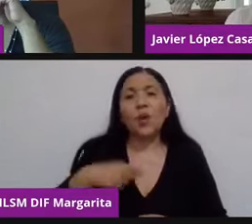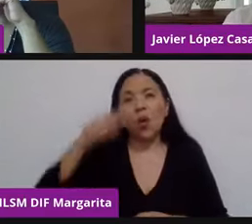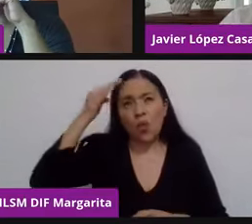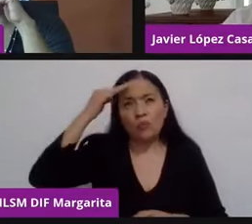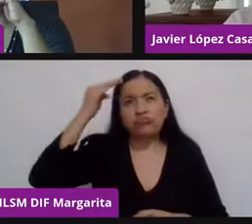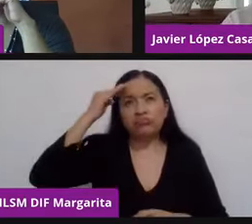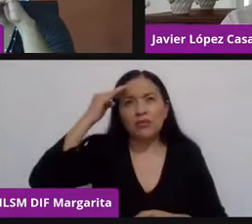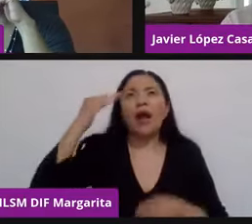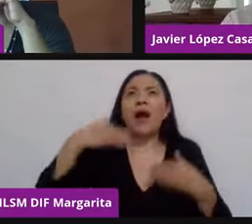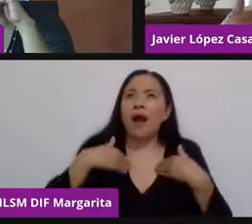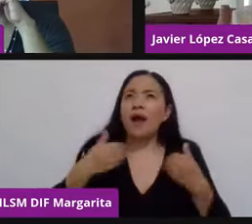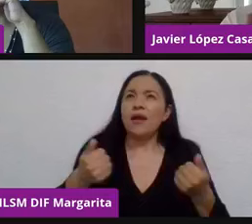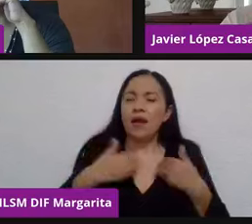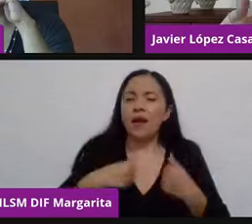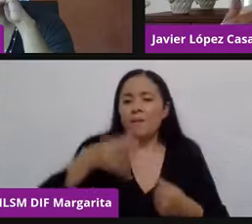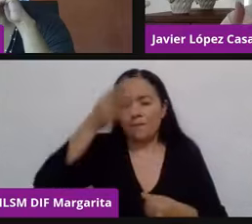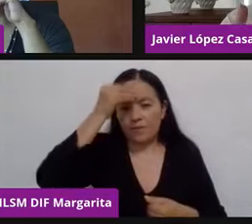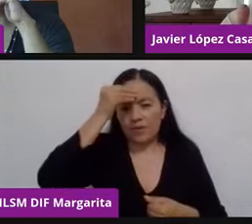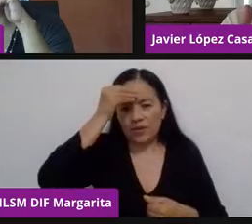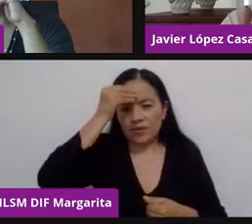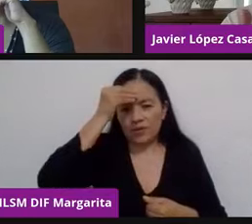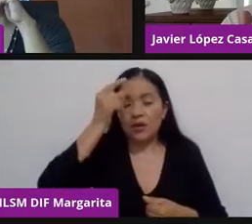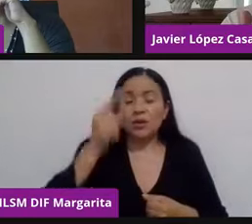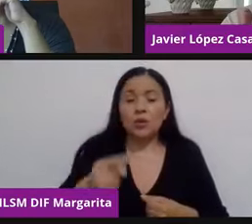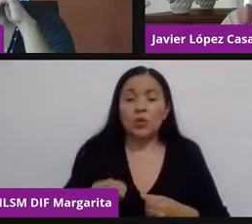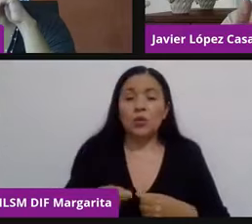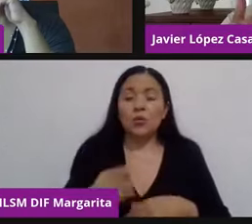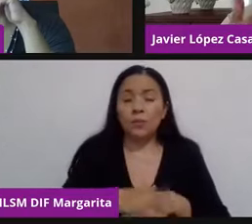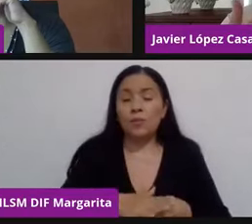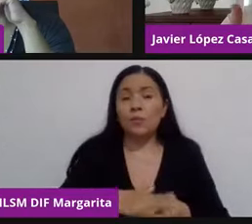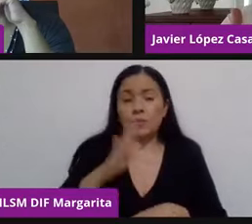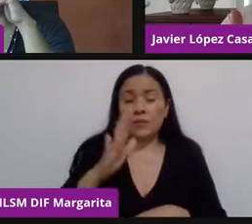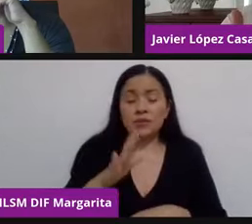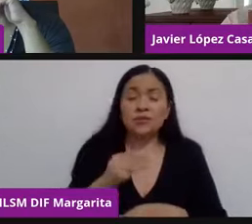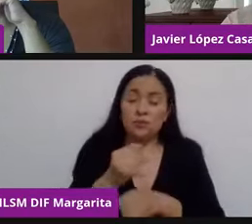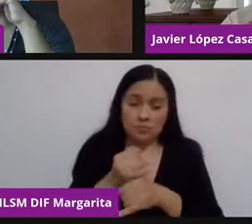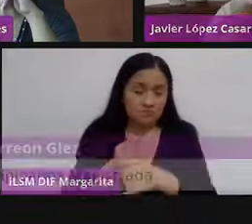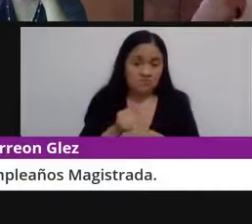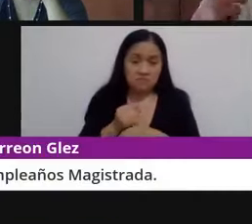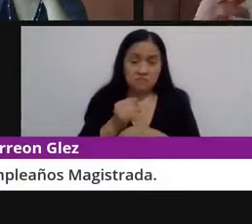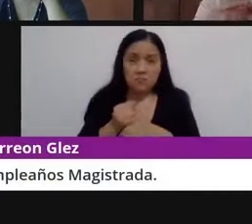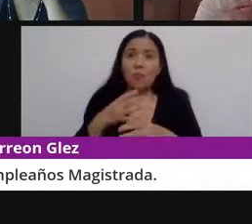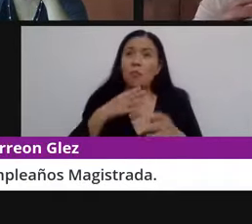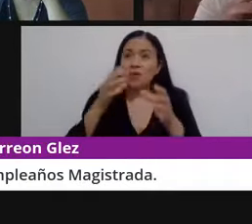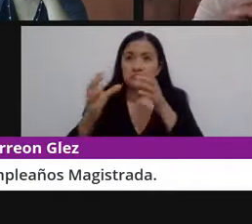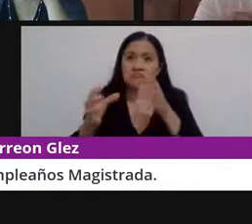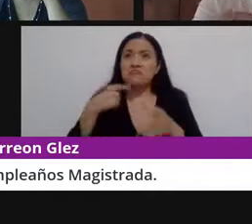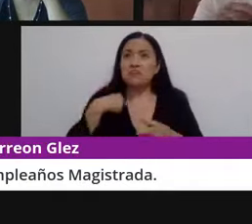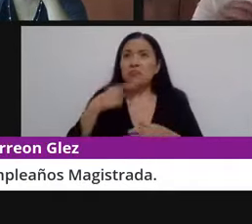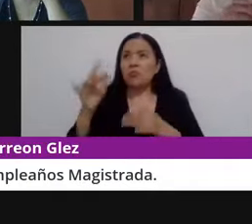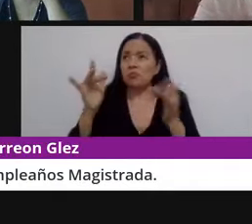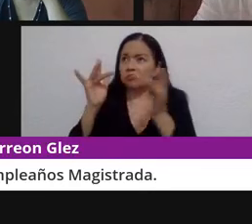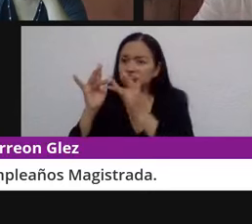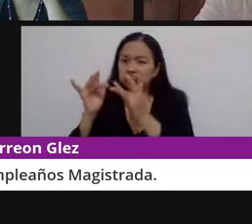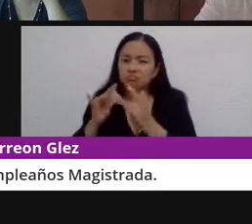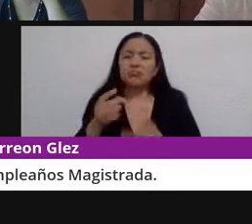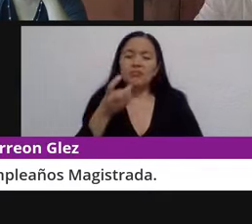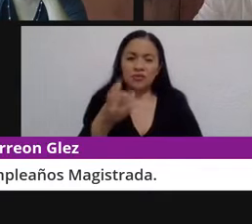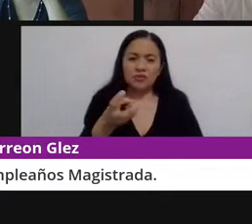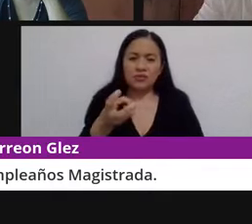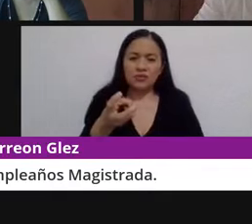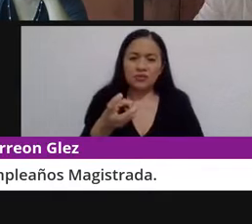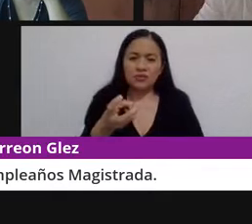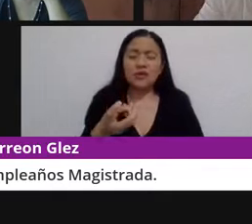mis conclusiones. Entonces, en la medida en la que uno va teniendo esta disciplina, va teniendo esta comunicación, esta interacción, te das cuenta que este